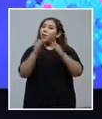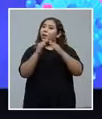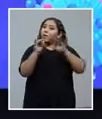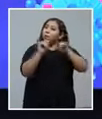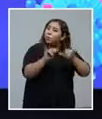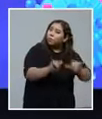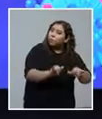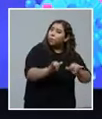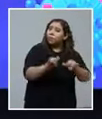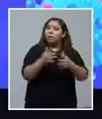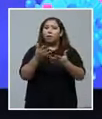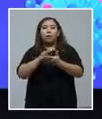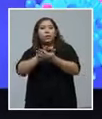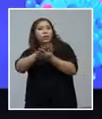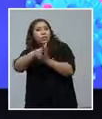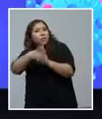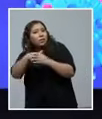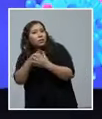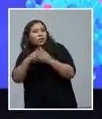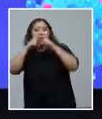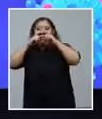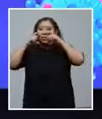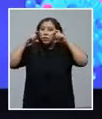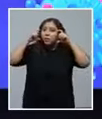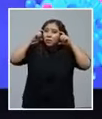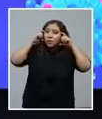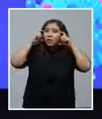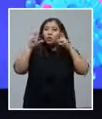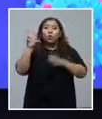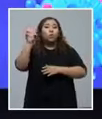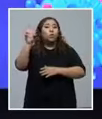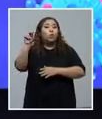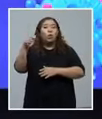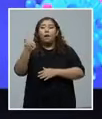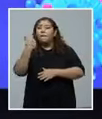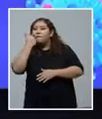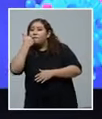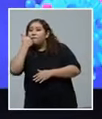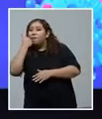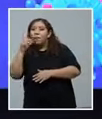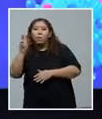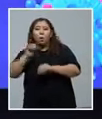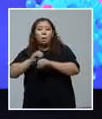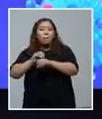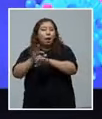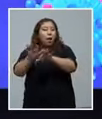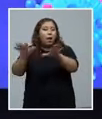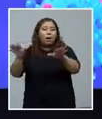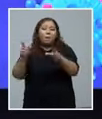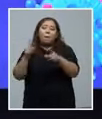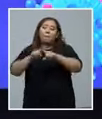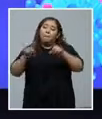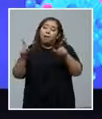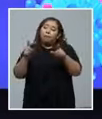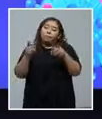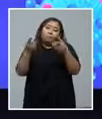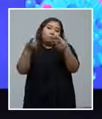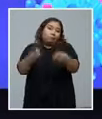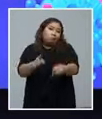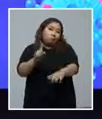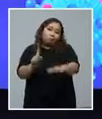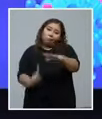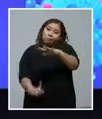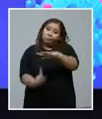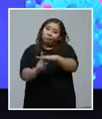cualquier momento puede ocurrir. Entonces, hay que evitar la discriminación, pero hay que hacer todas las medidas.